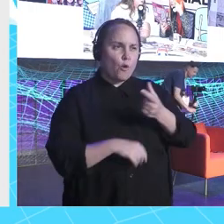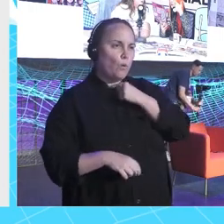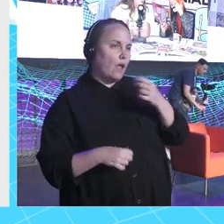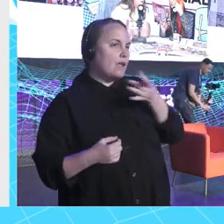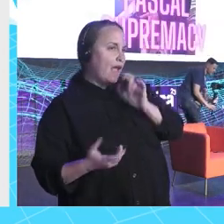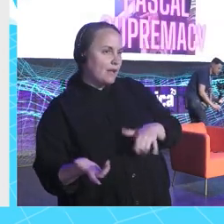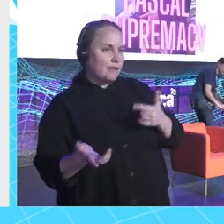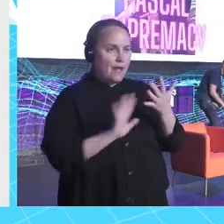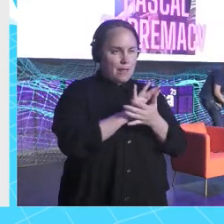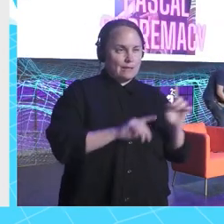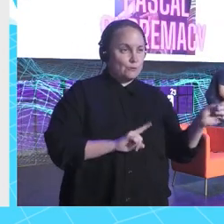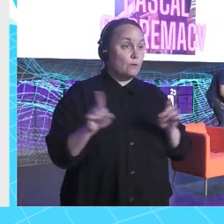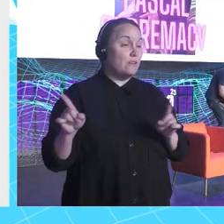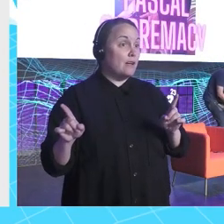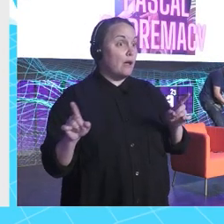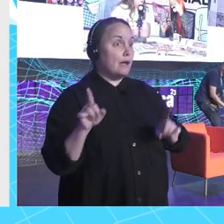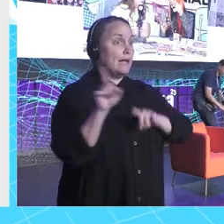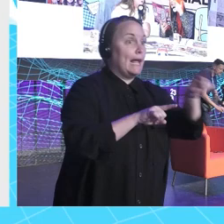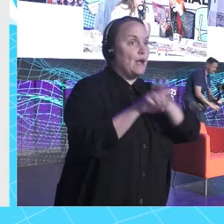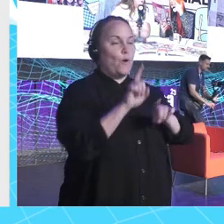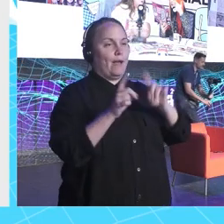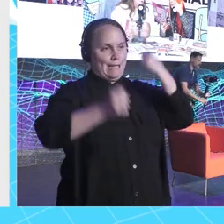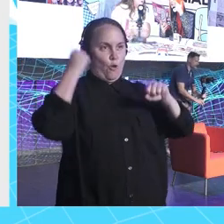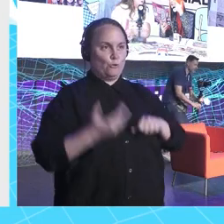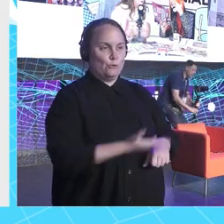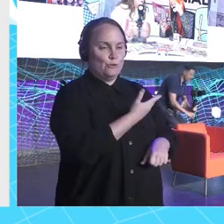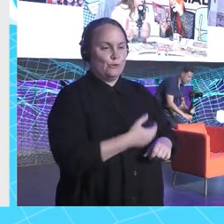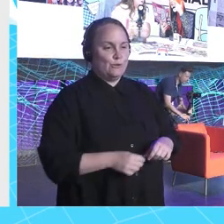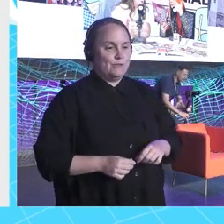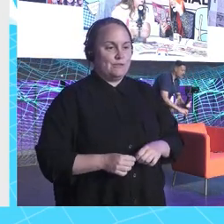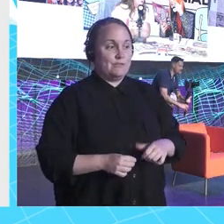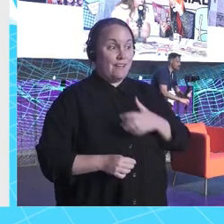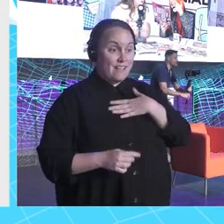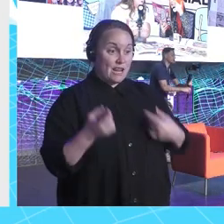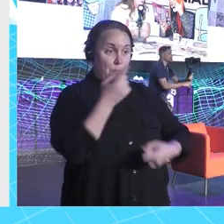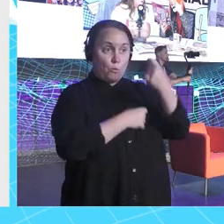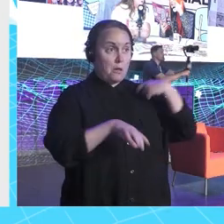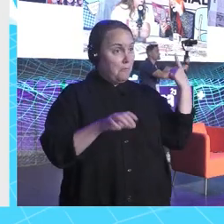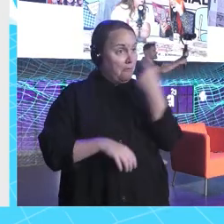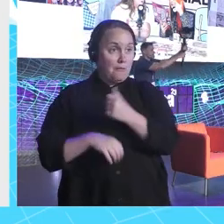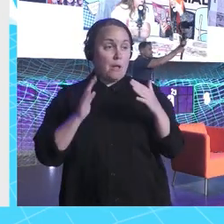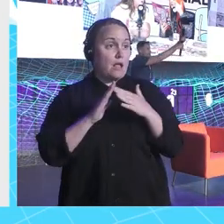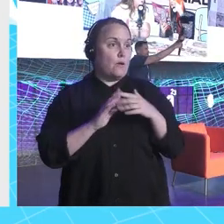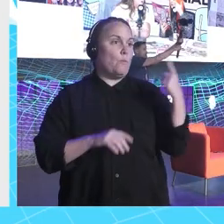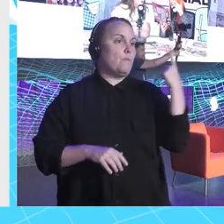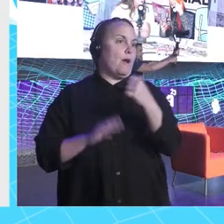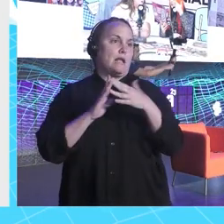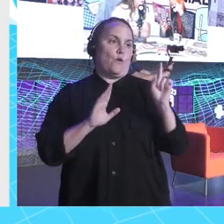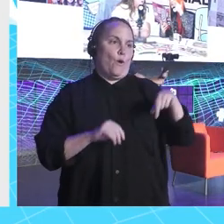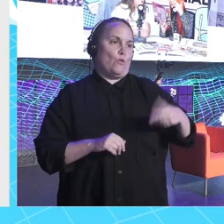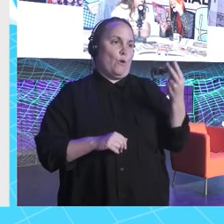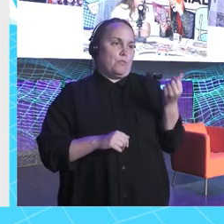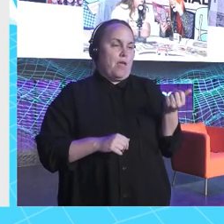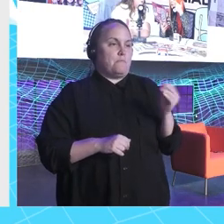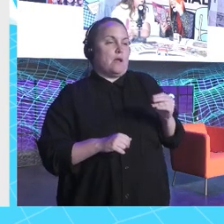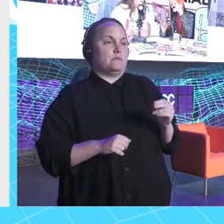quién? ¿Voy a hablar de esto? ¿He quitado esto? ¡No, Pedro Pascal! ¿Alguien quiere hacer una pregunta o me voy a mi casa? Bueno, no me voy a mi casa, porque me quedo aquí dos días más